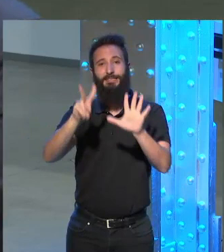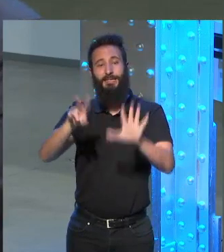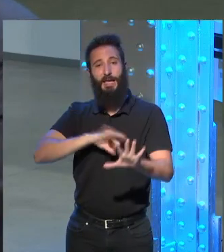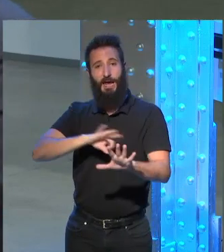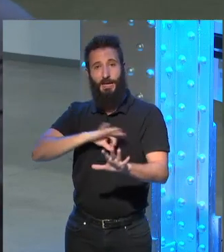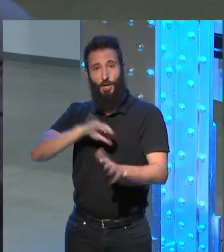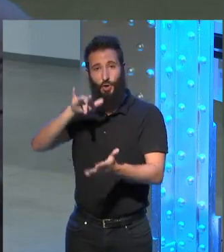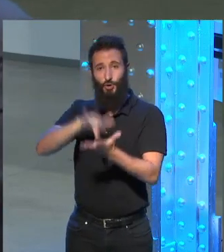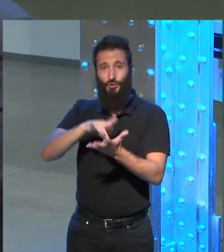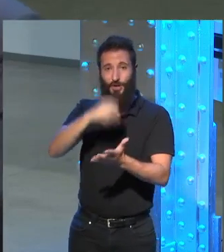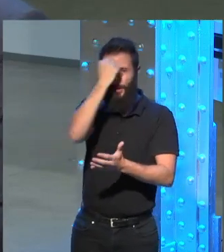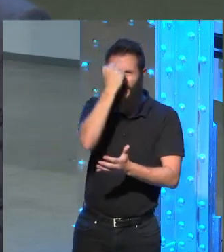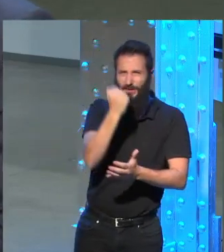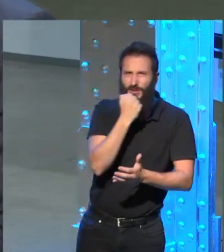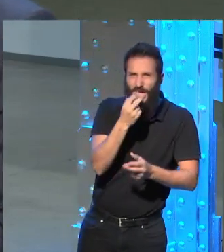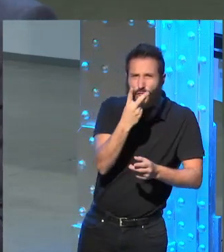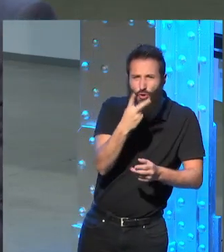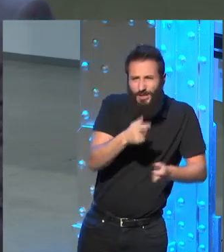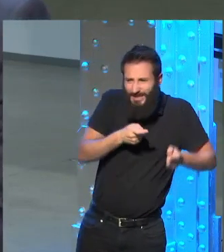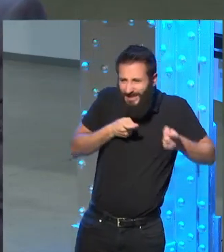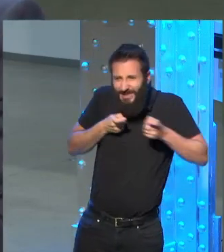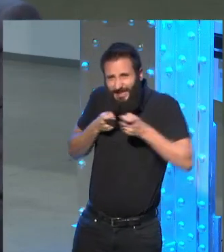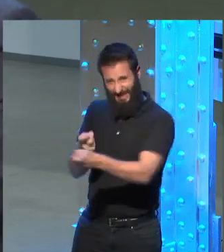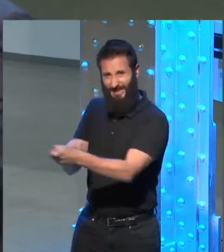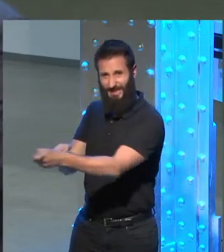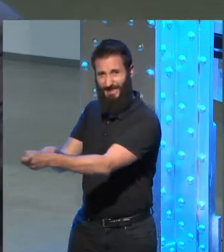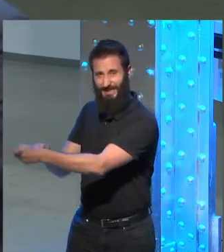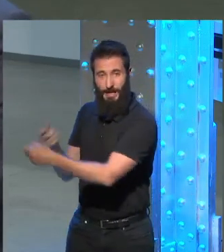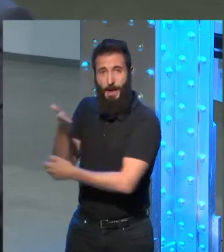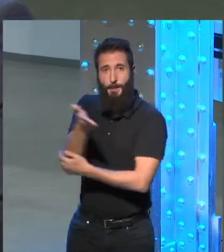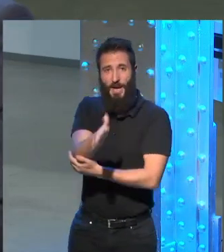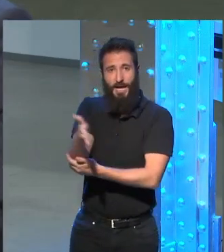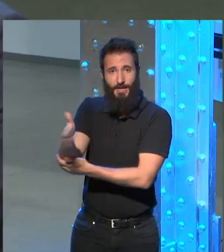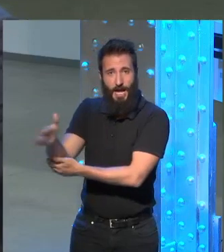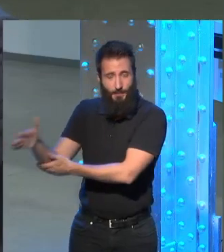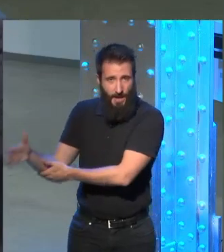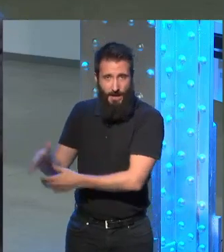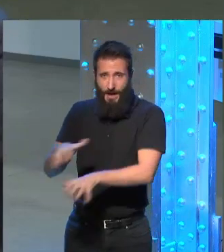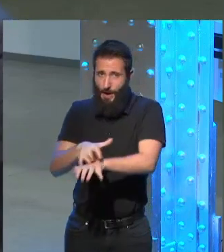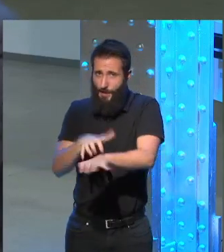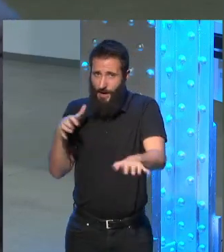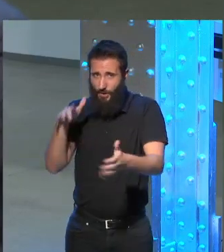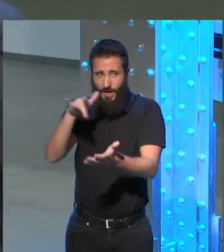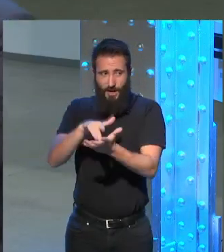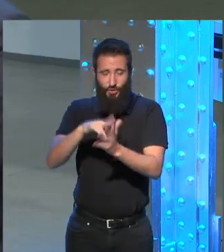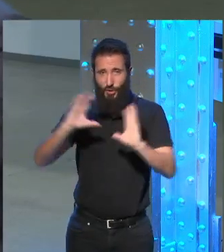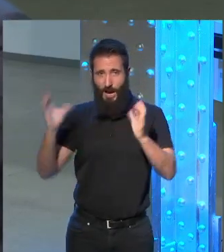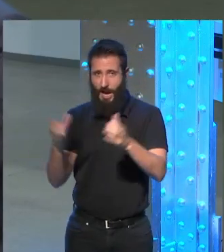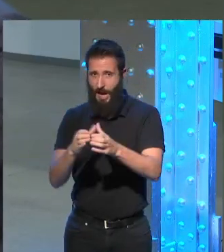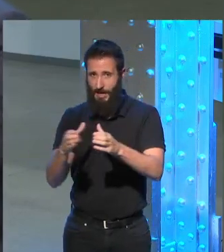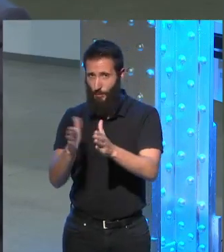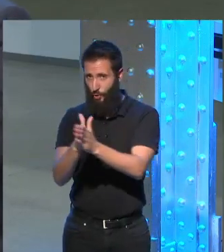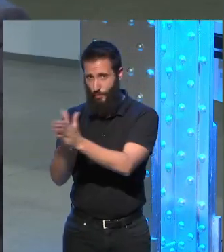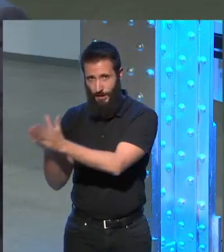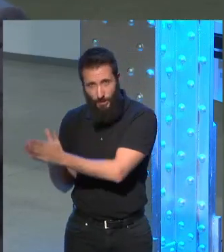que entran los dos terroristas con metralletas y matan a gran parte del equipo de sus